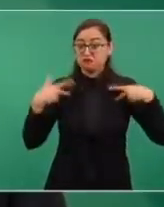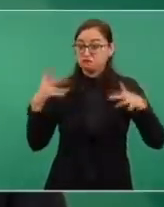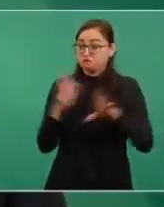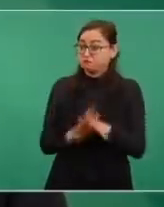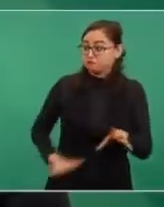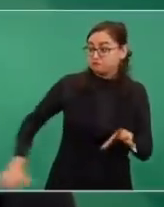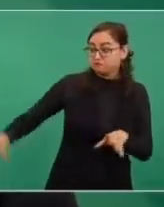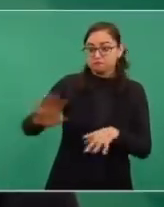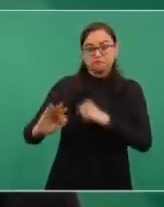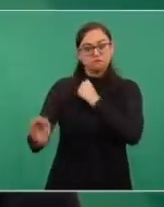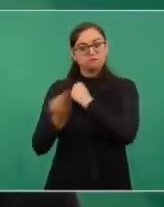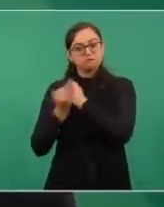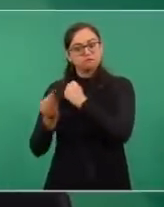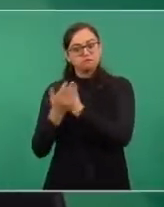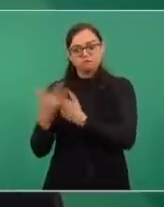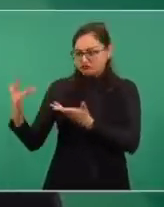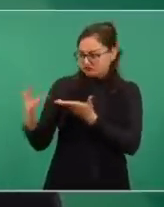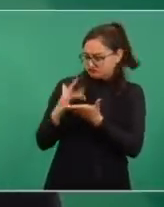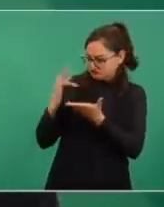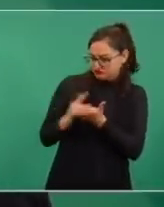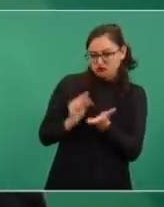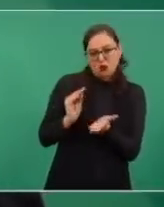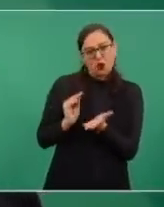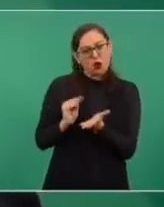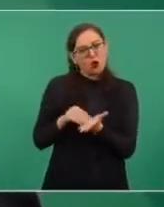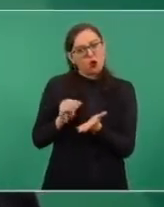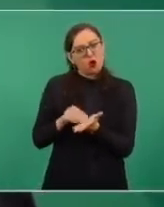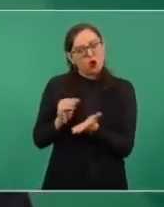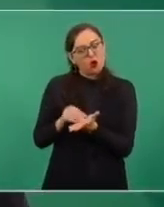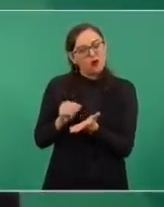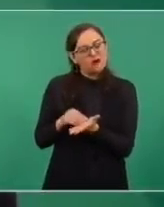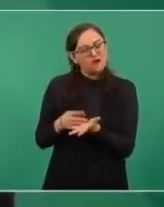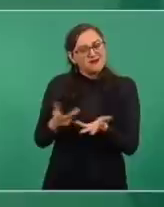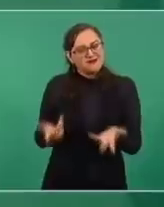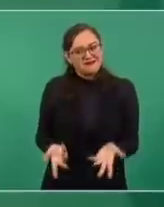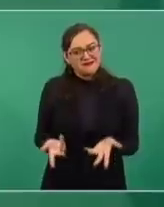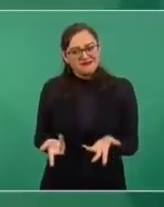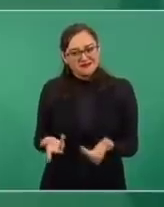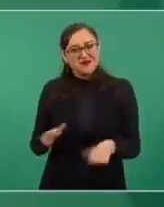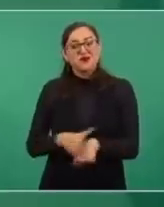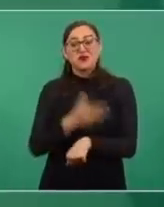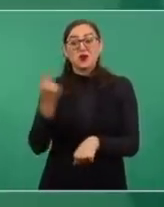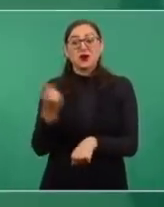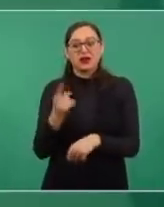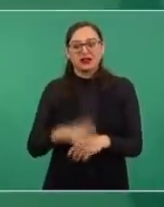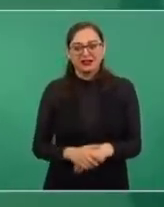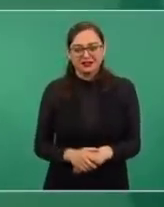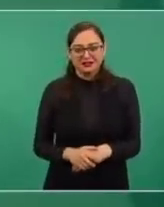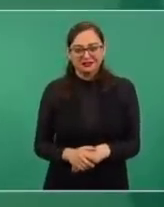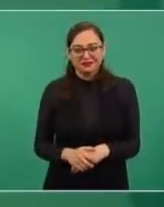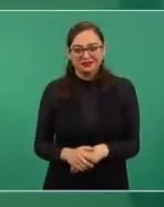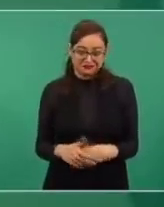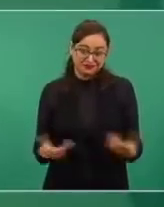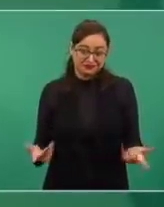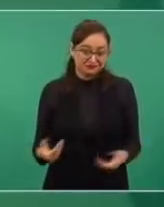pues los ataques se intensifican.